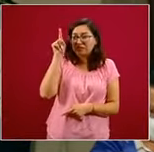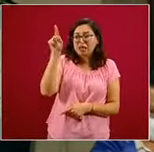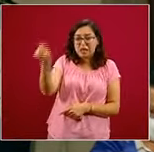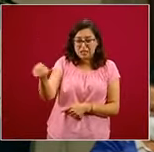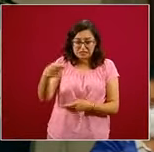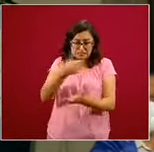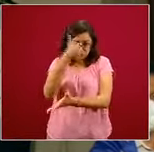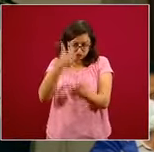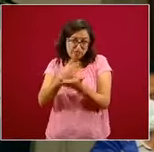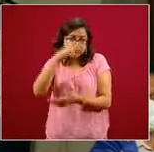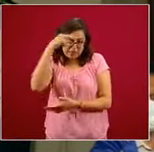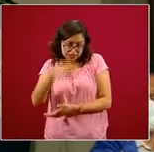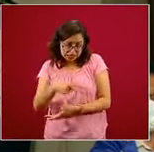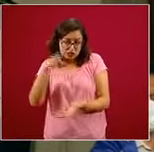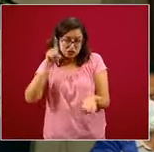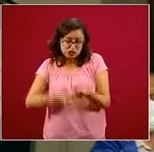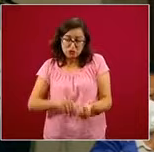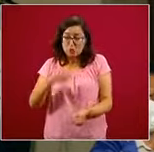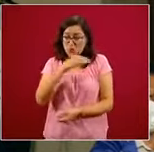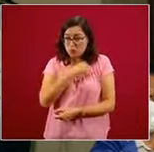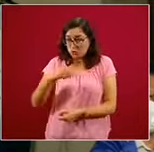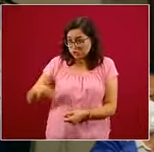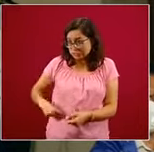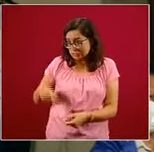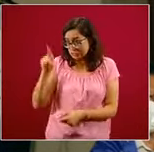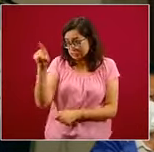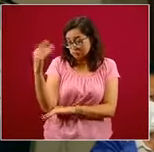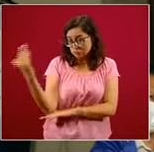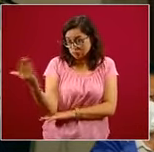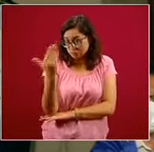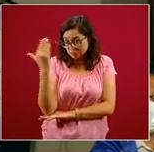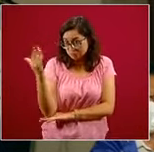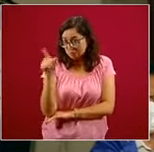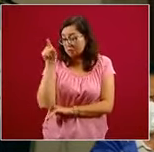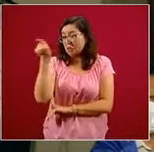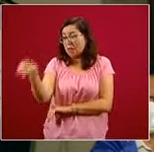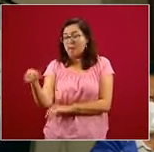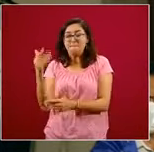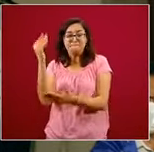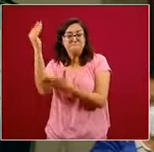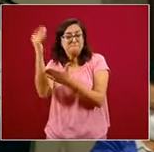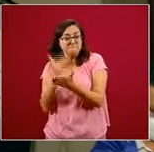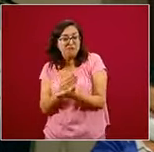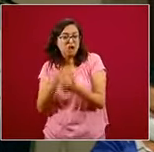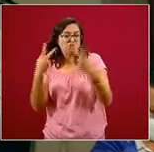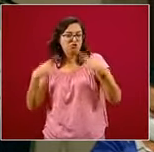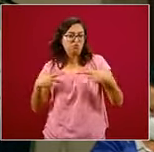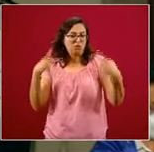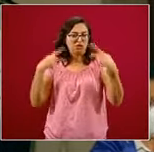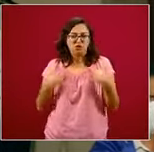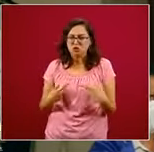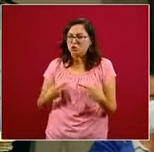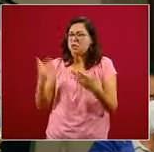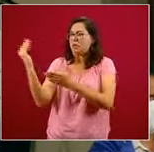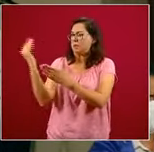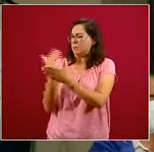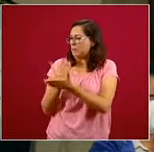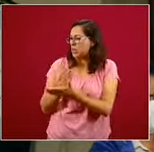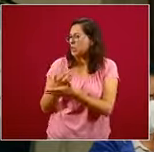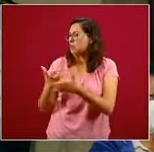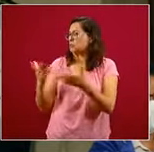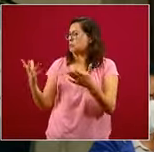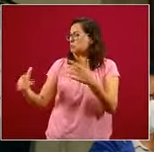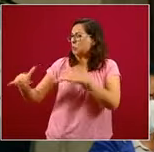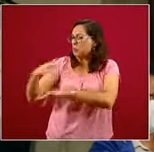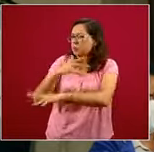habitantes de la ciudad, en el municipio con menor densidad de la ciudad existía el mayor número de